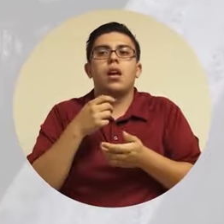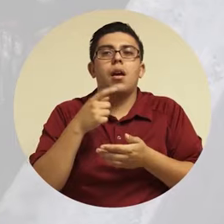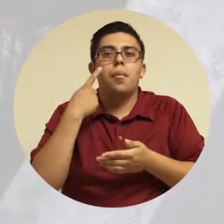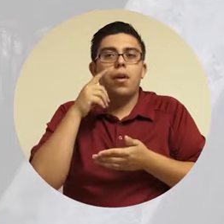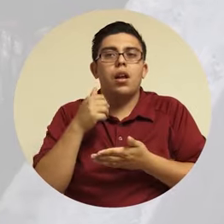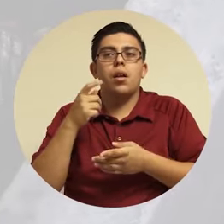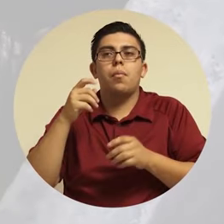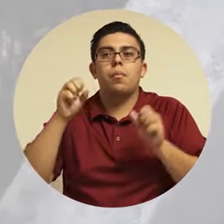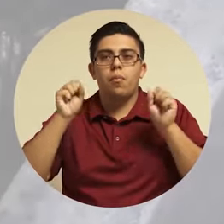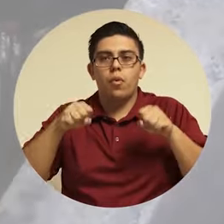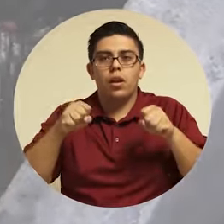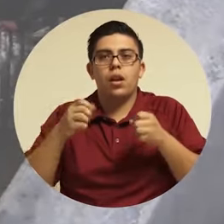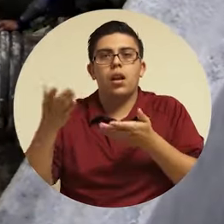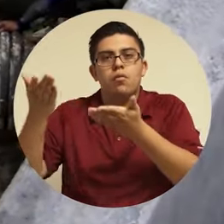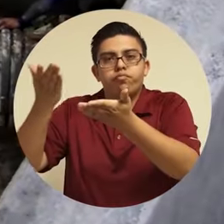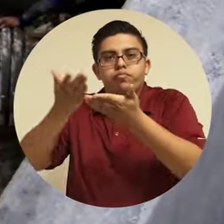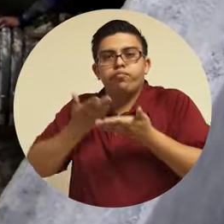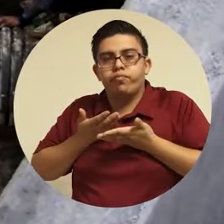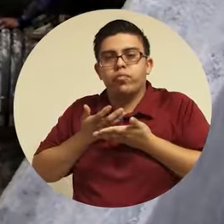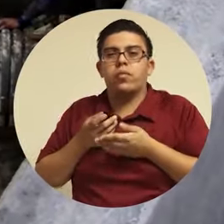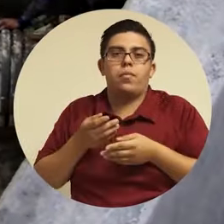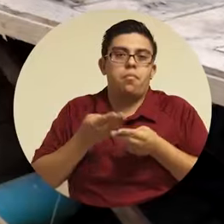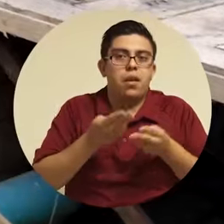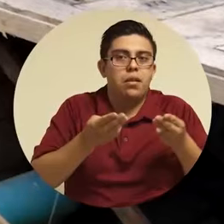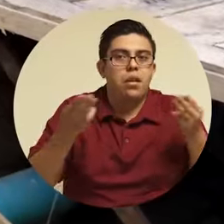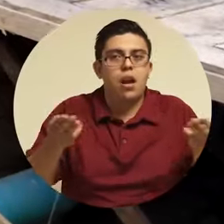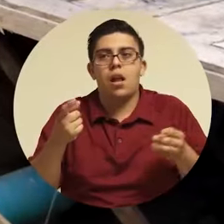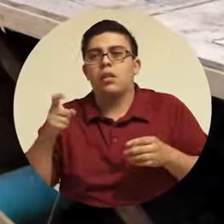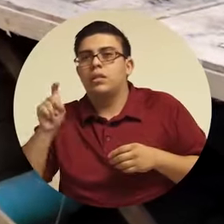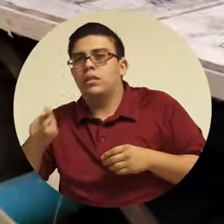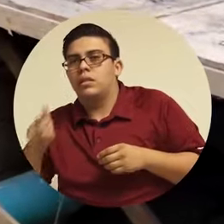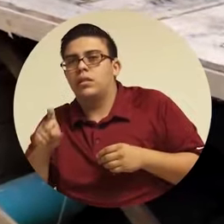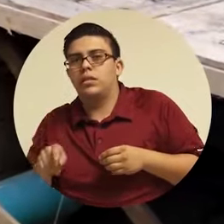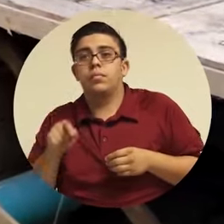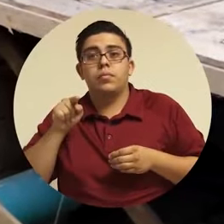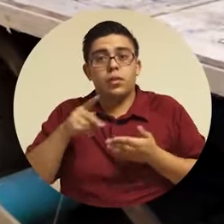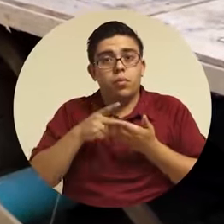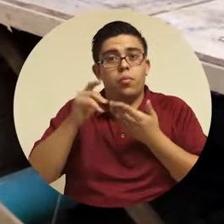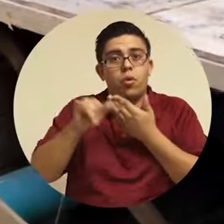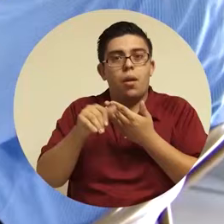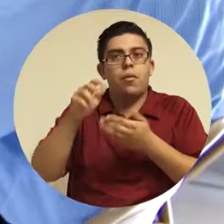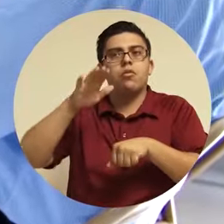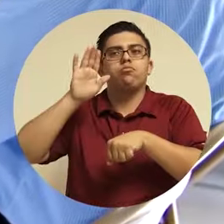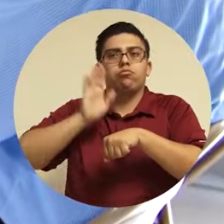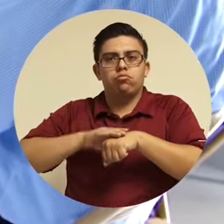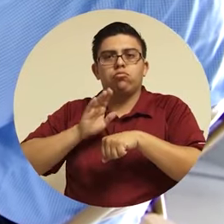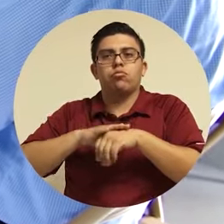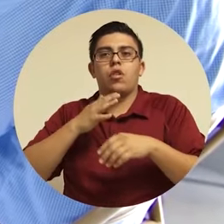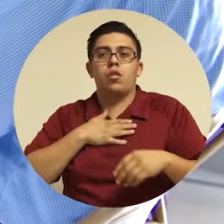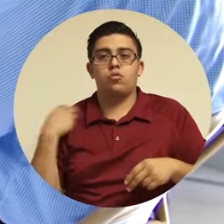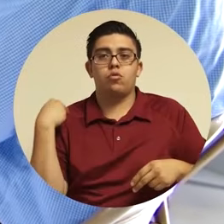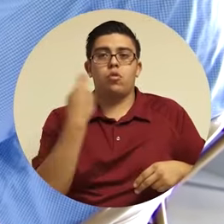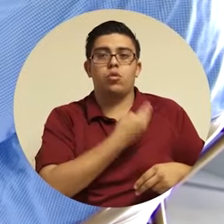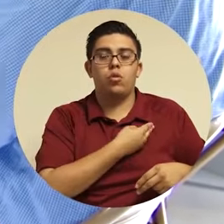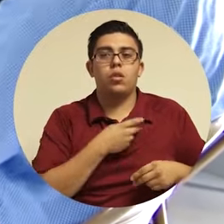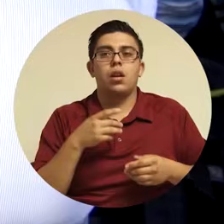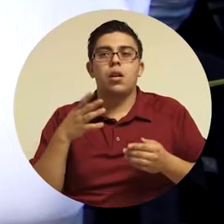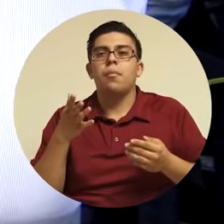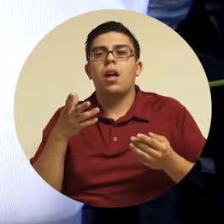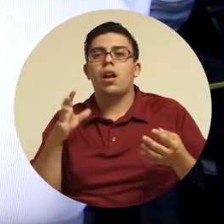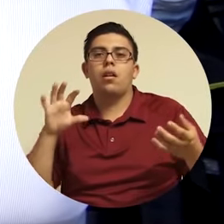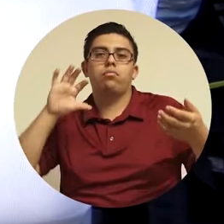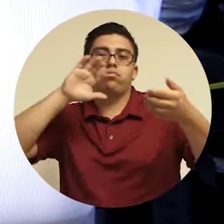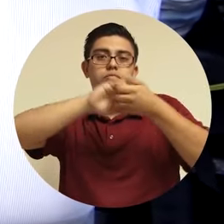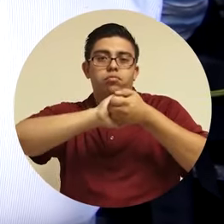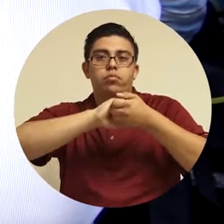nosotros porque tenemos años de estar trabajando a nivel municipal con articular algunas instituciones del Estado para poder